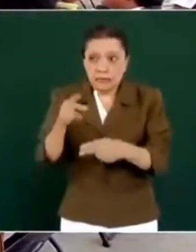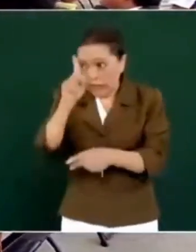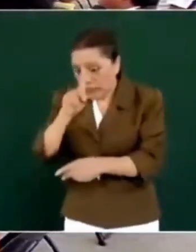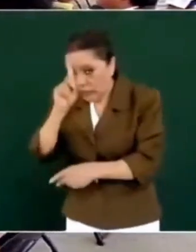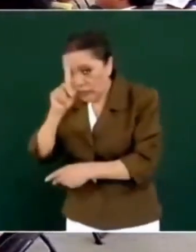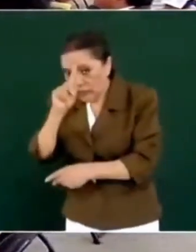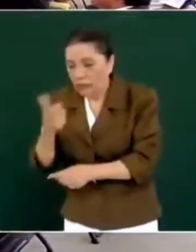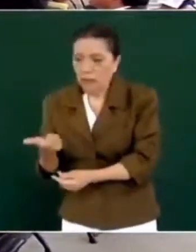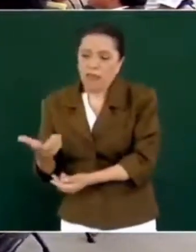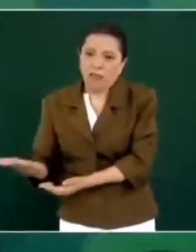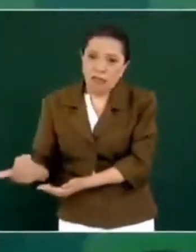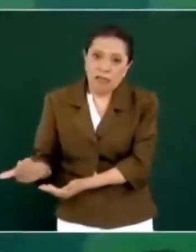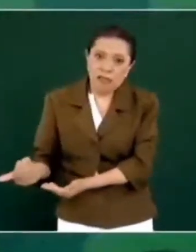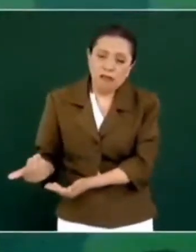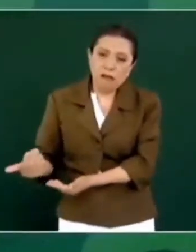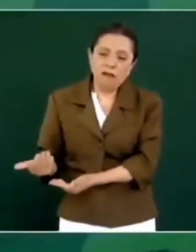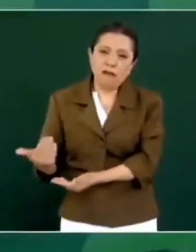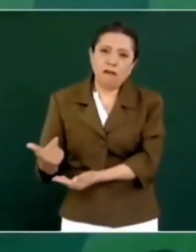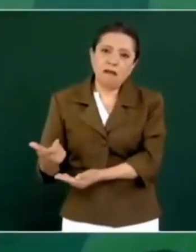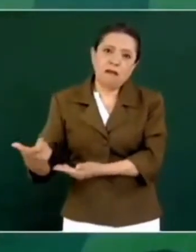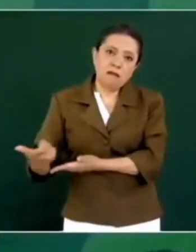a la gente,